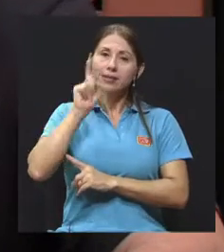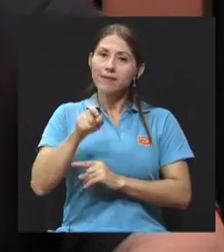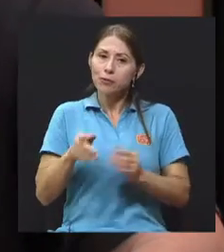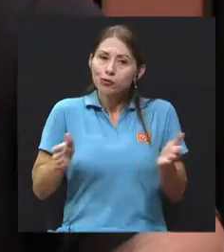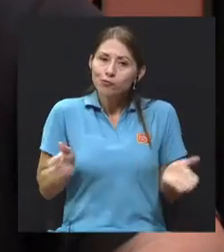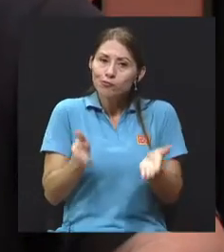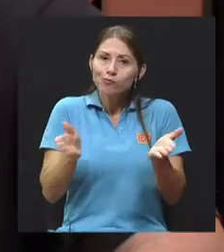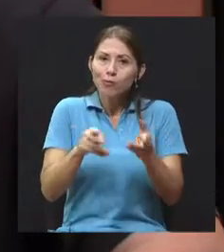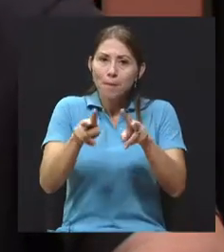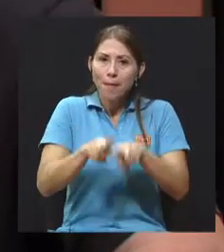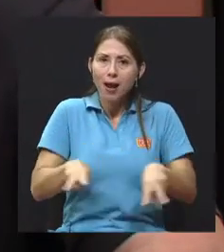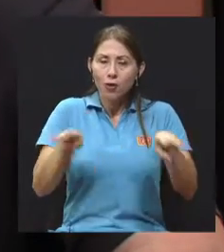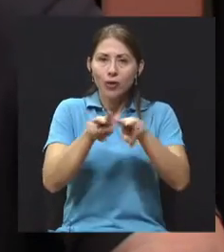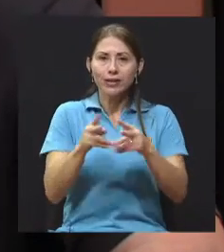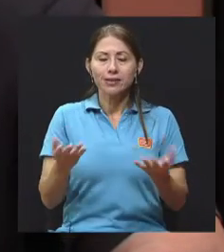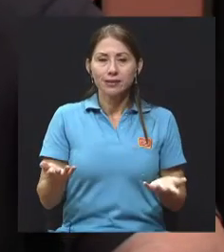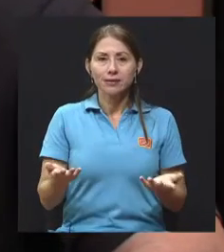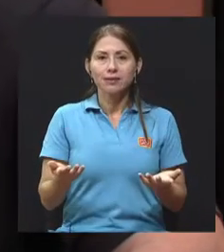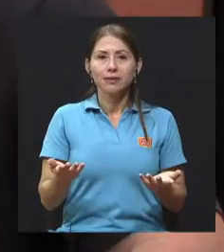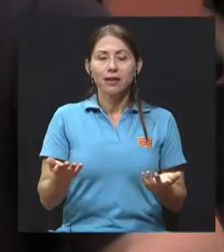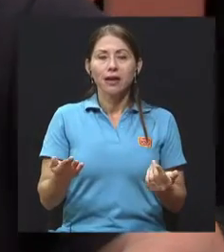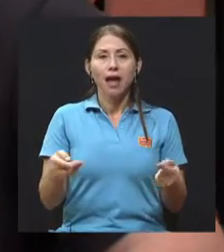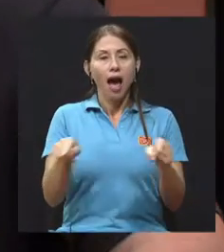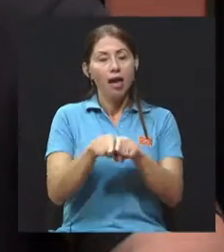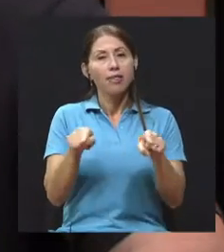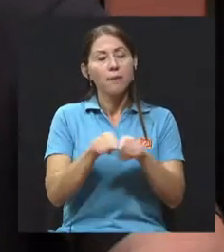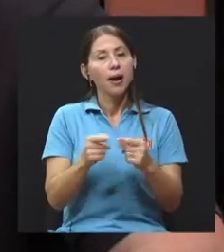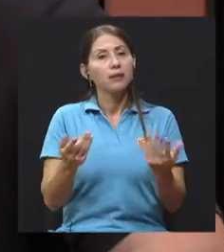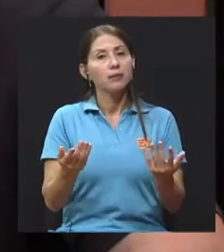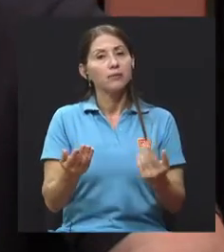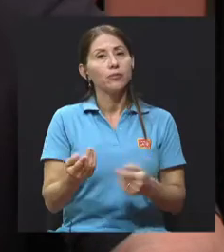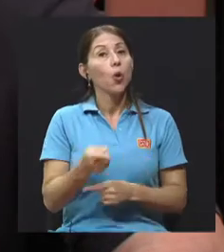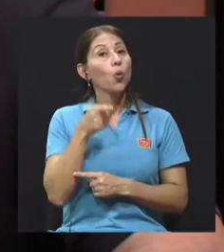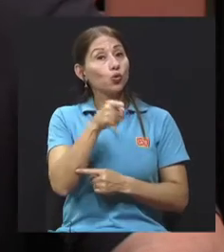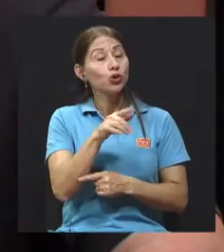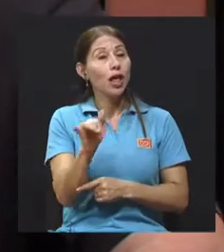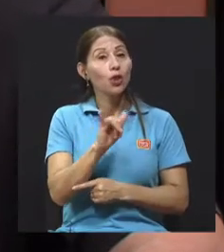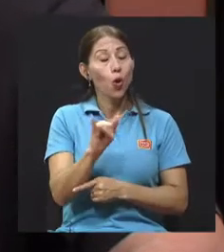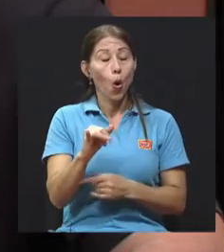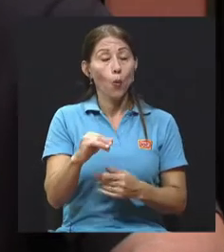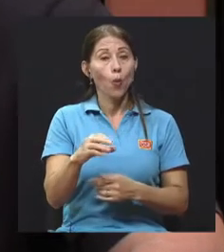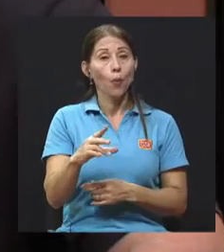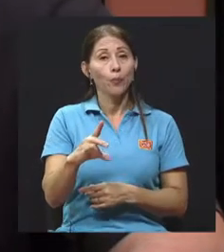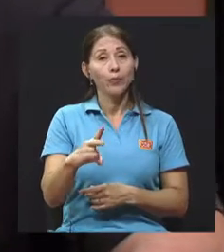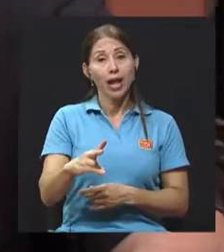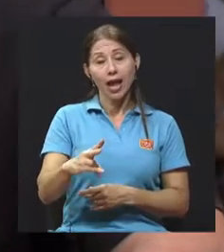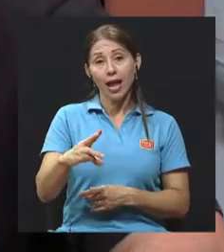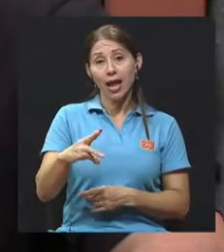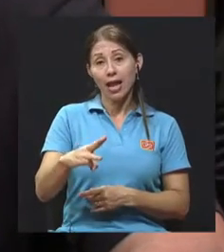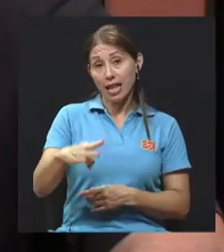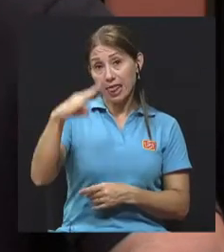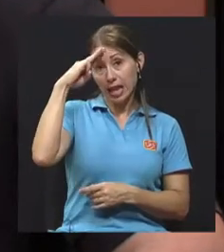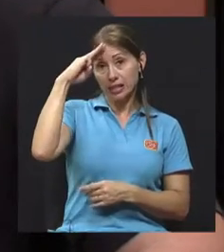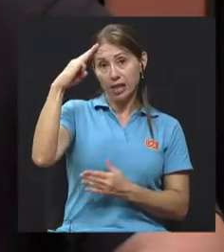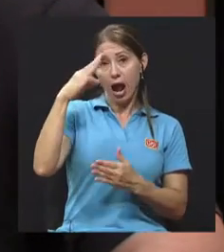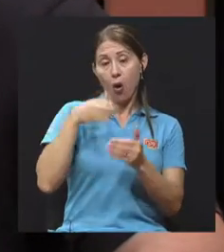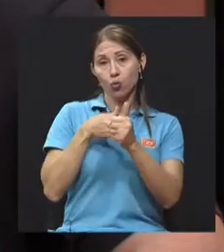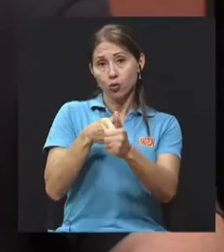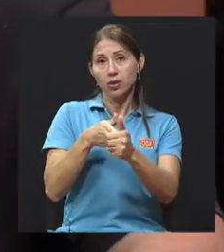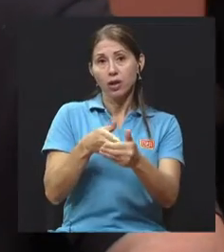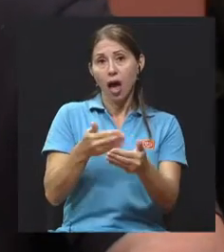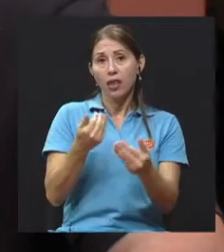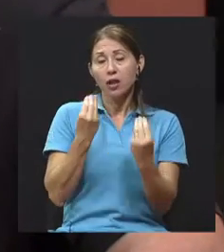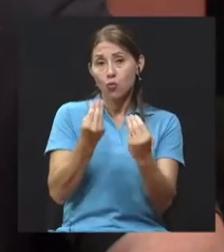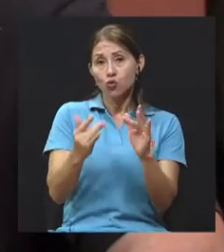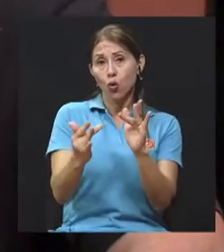de valores, considero. Y además usted como líder scout ha tenido mucho contacto con ellos. ¿Cómo